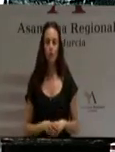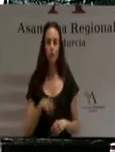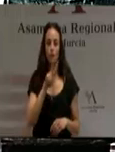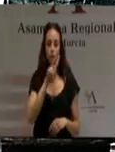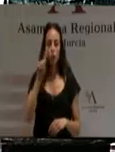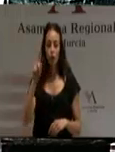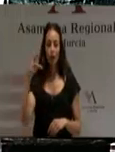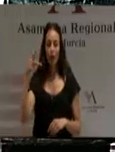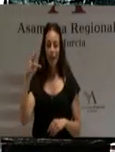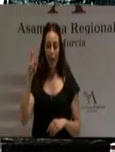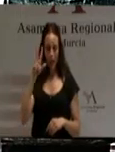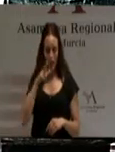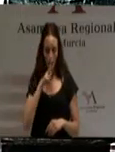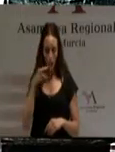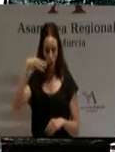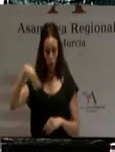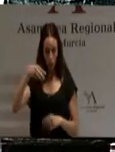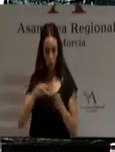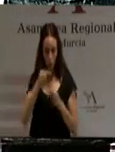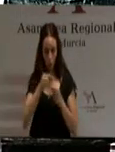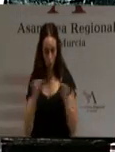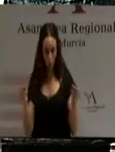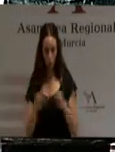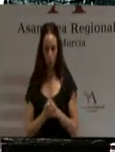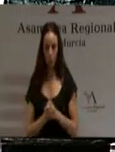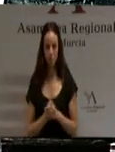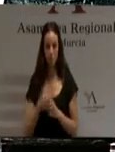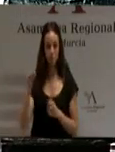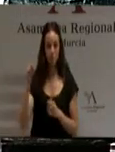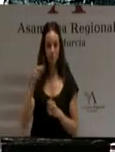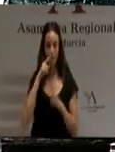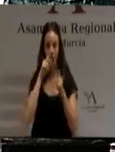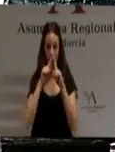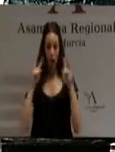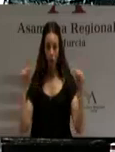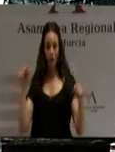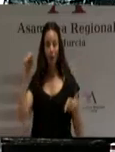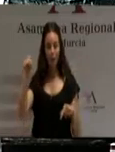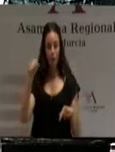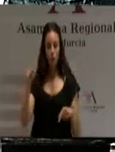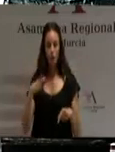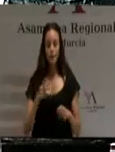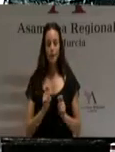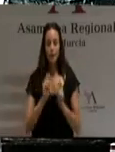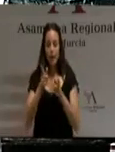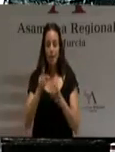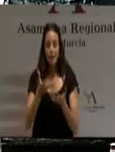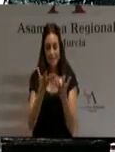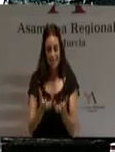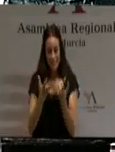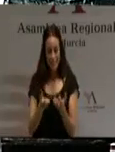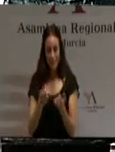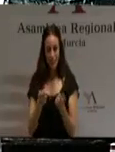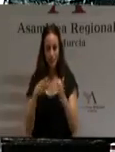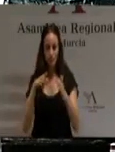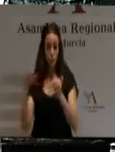cúbicos anuales. Esos 21 hectómetros cúbicos anuales pueden paliar las sequías que la cuenca del Segura nos tiene acostumbrados